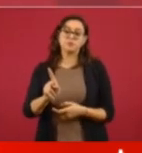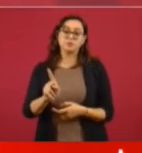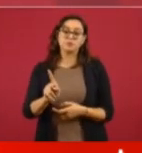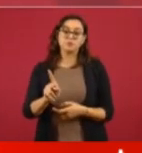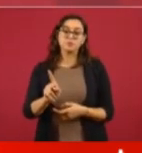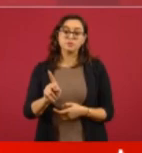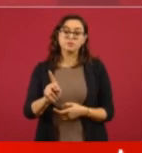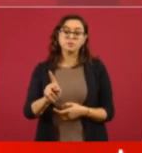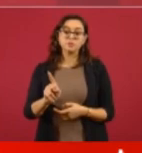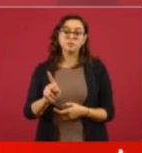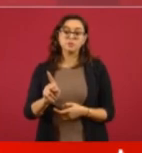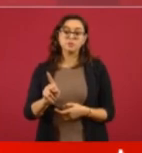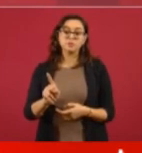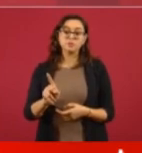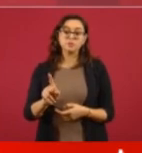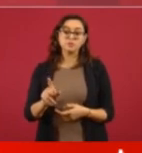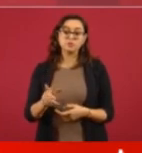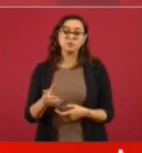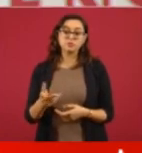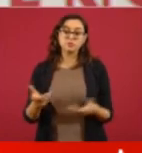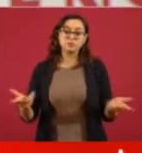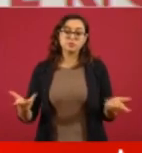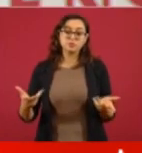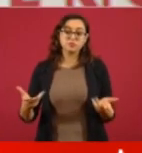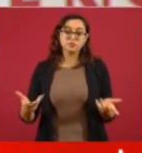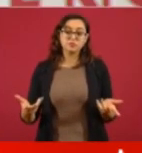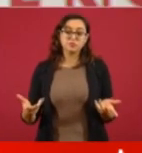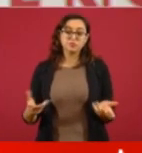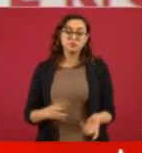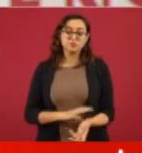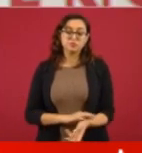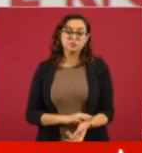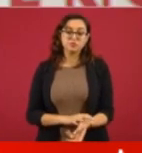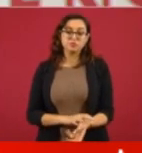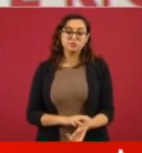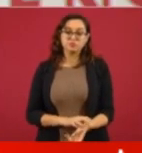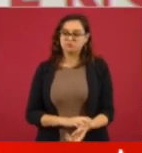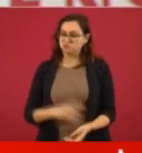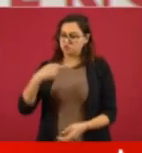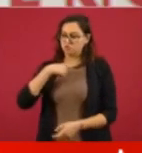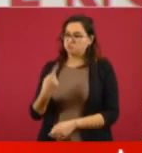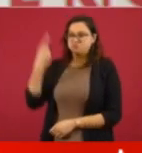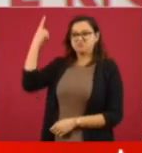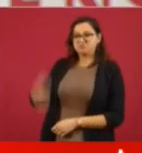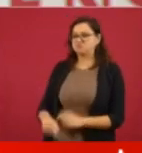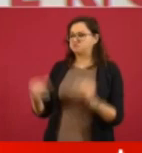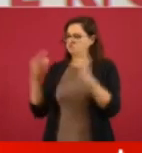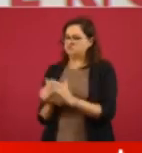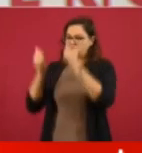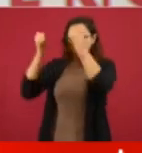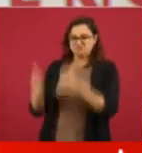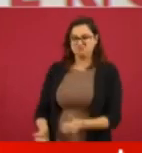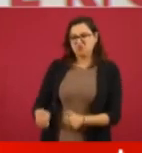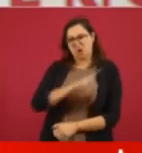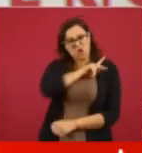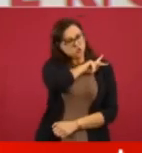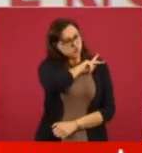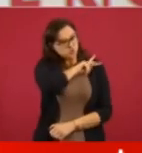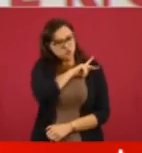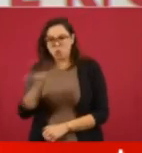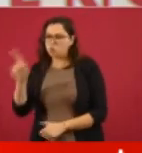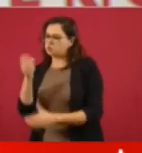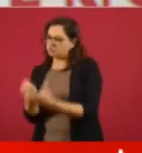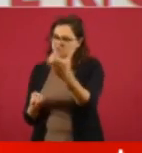te me guardan y no salen y